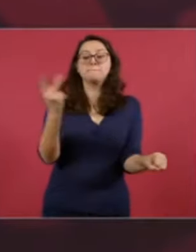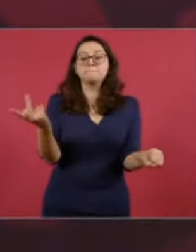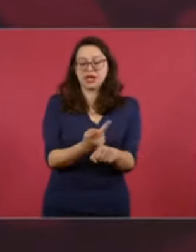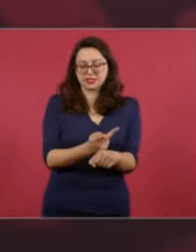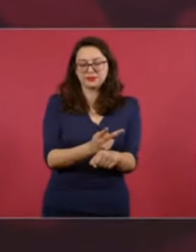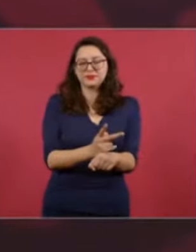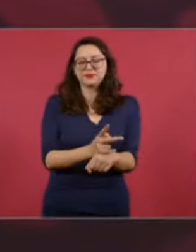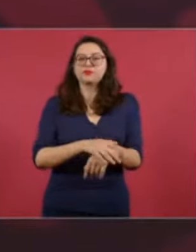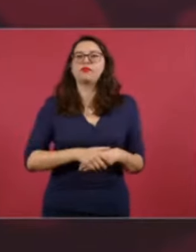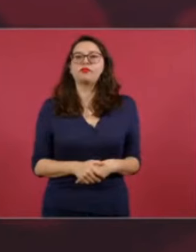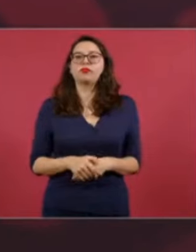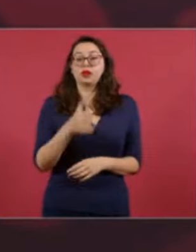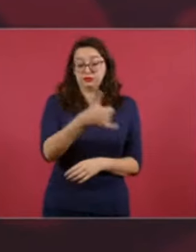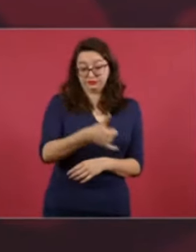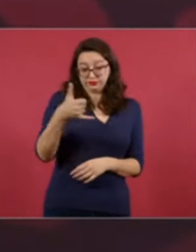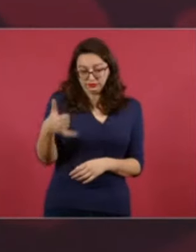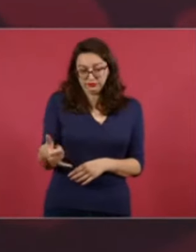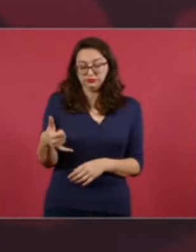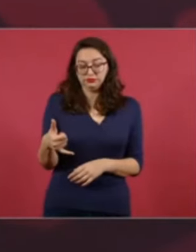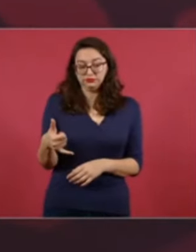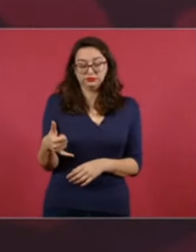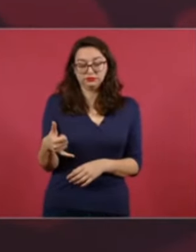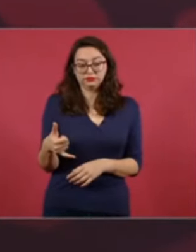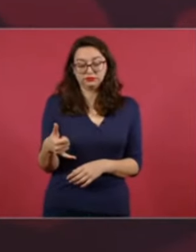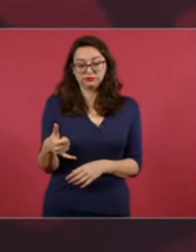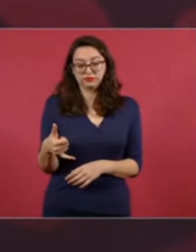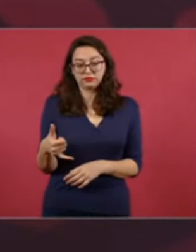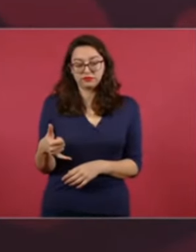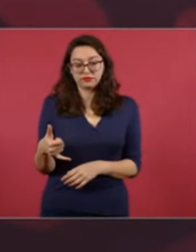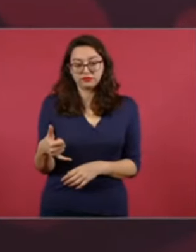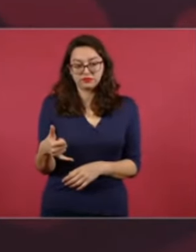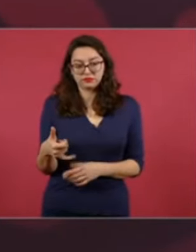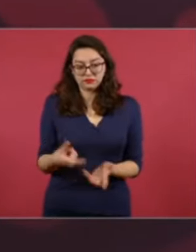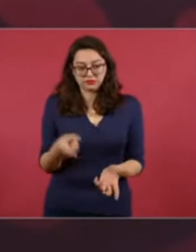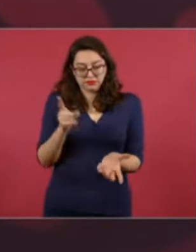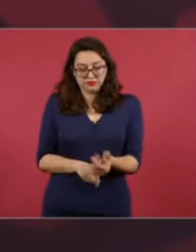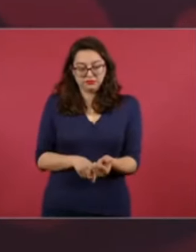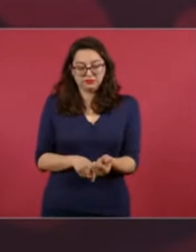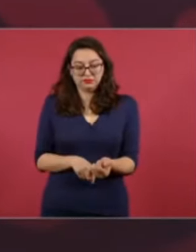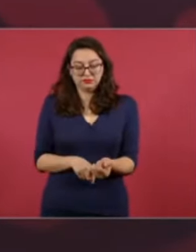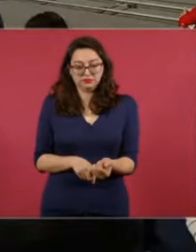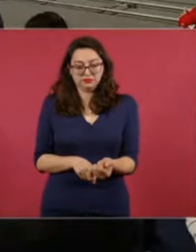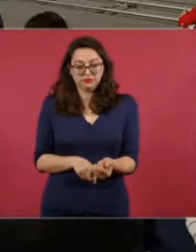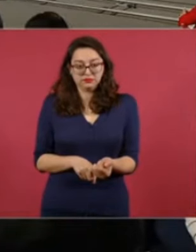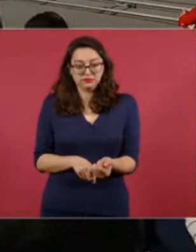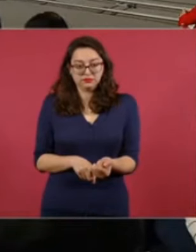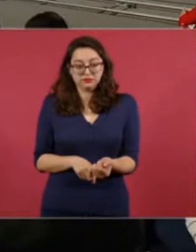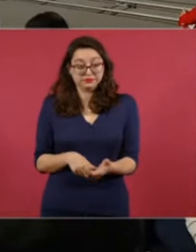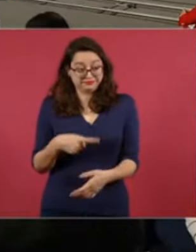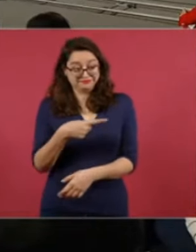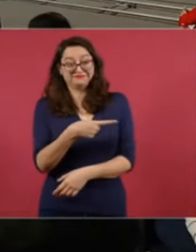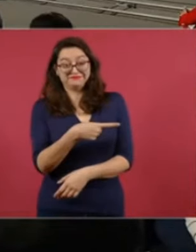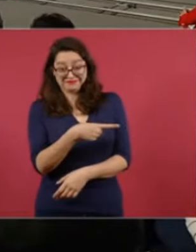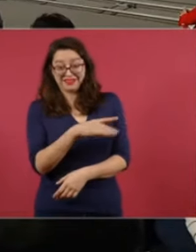ahorros para esta castañada, mismo.